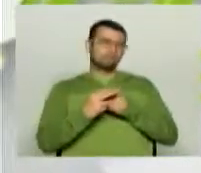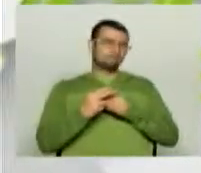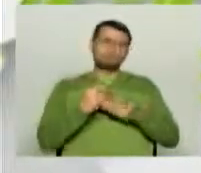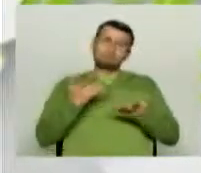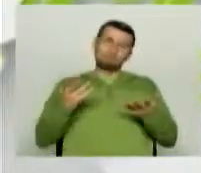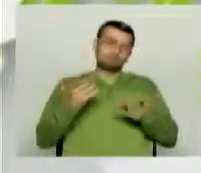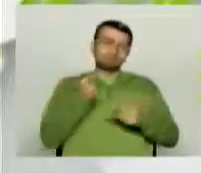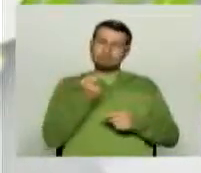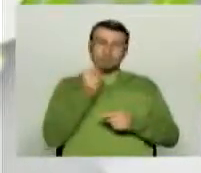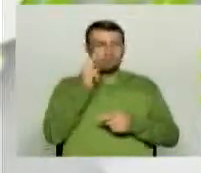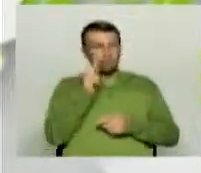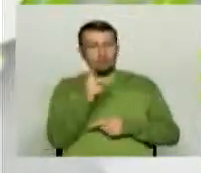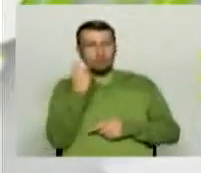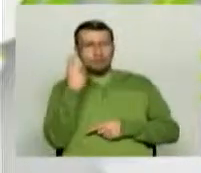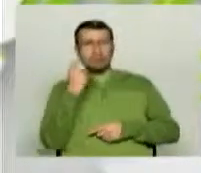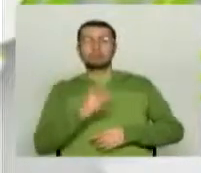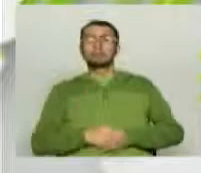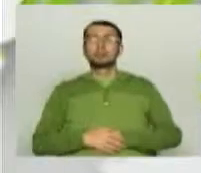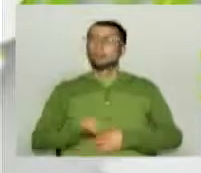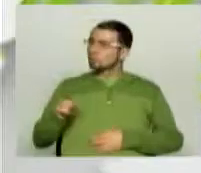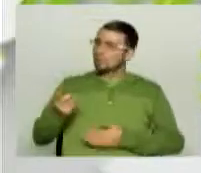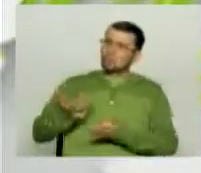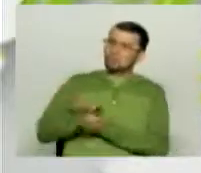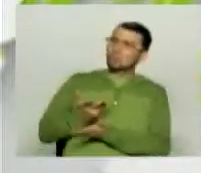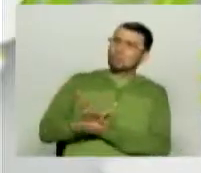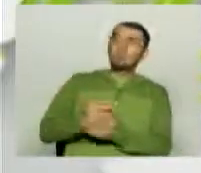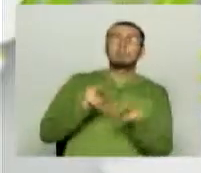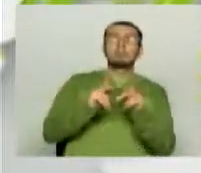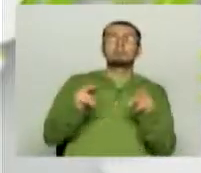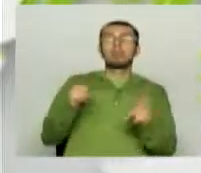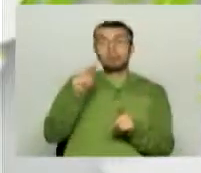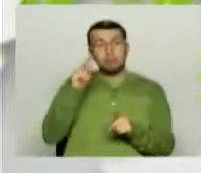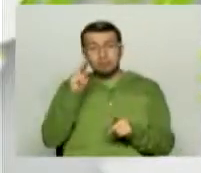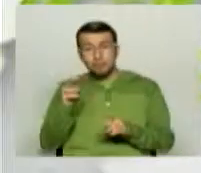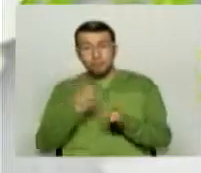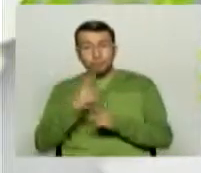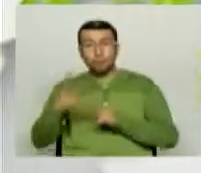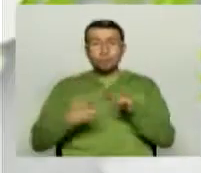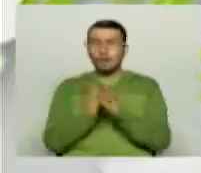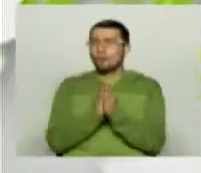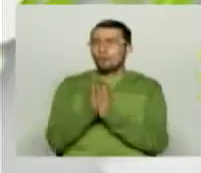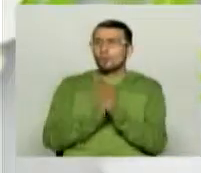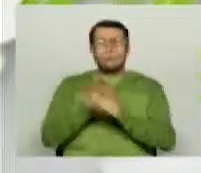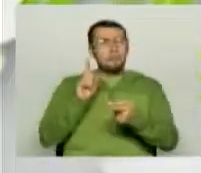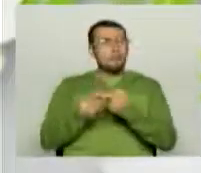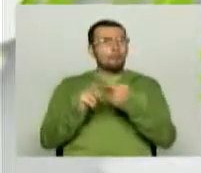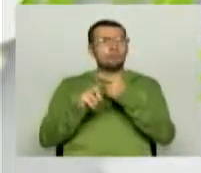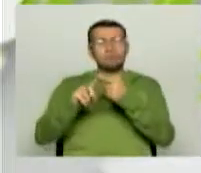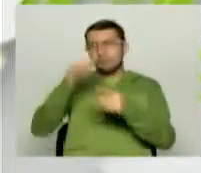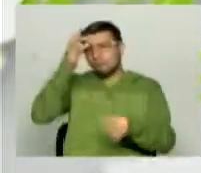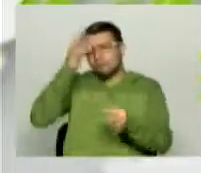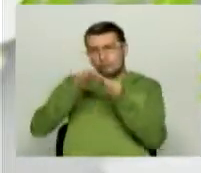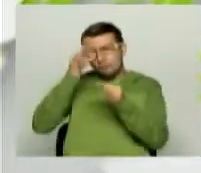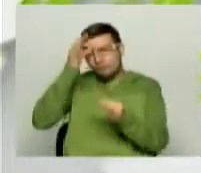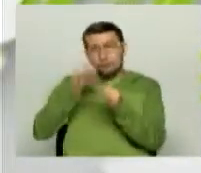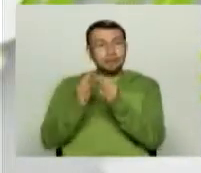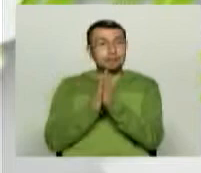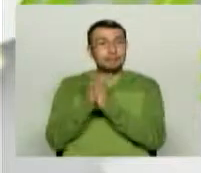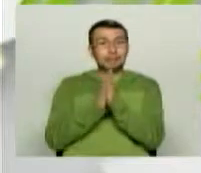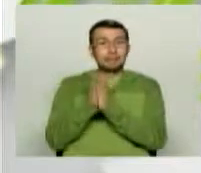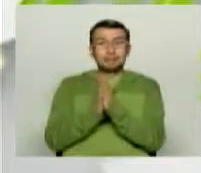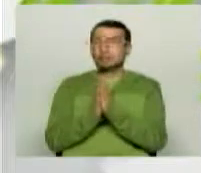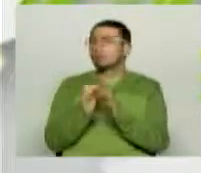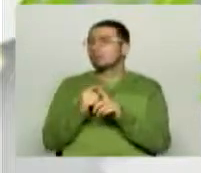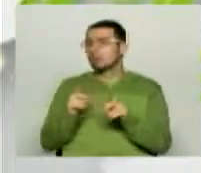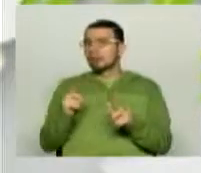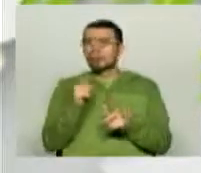Juan Jalbe ¿qué recomendaciones le da usted a los televidentes para que vivan este mundial con optimismo con fe con esperanza en nuestra selección pero que